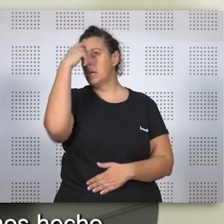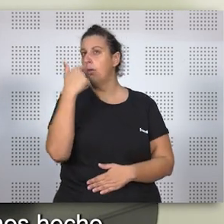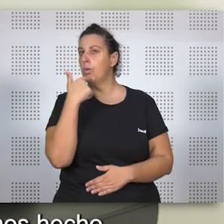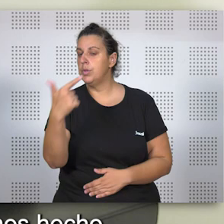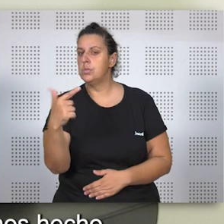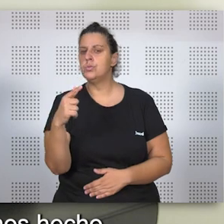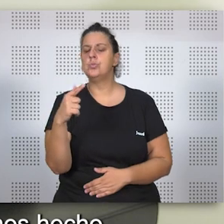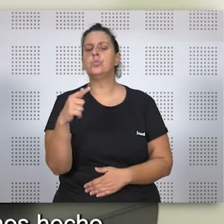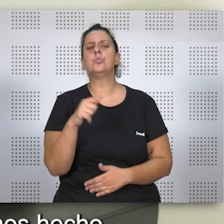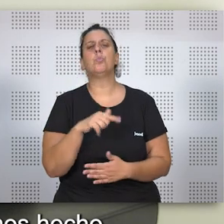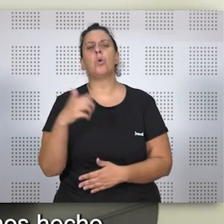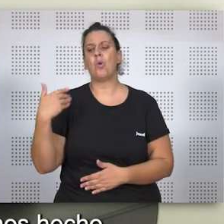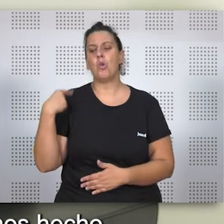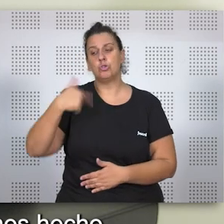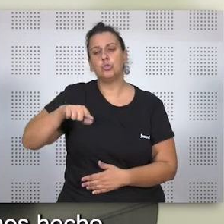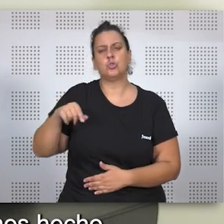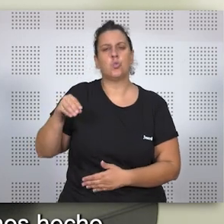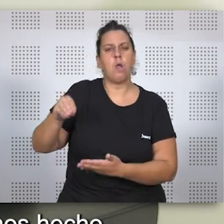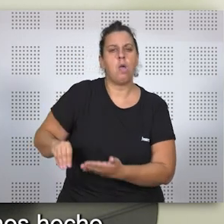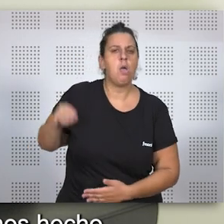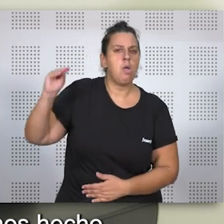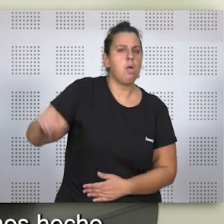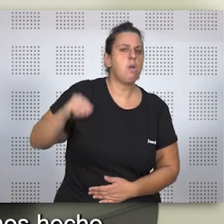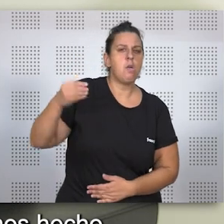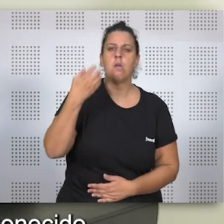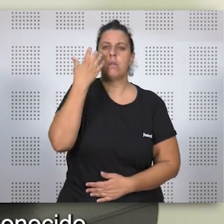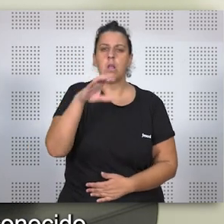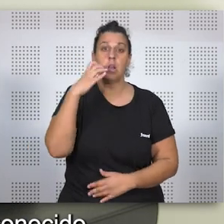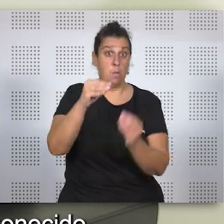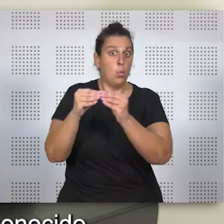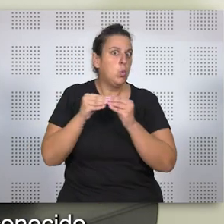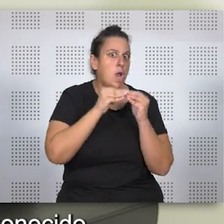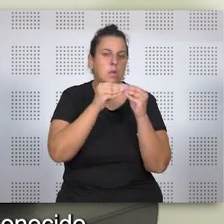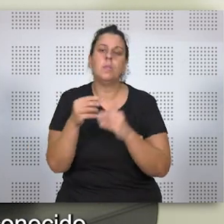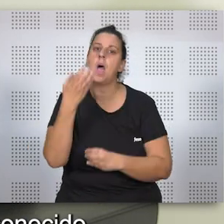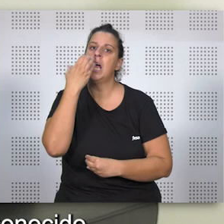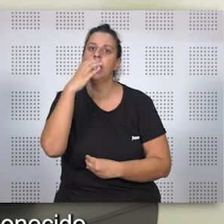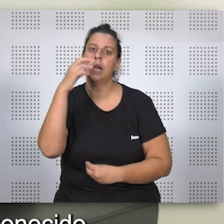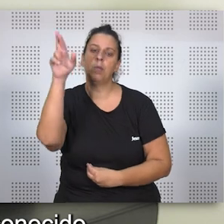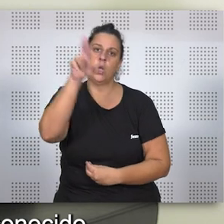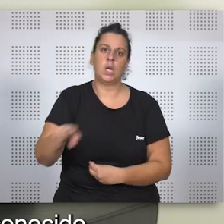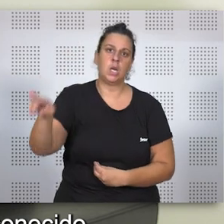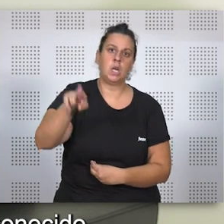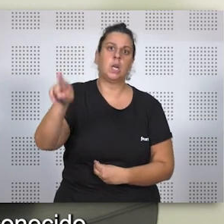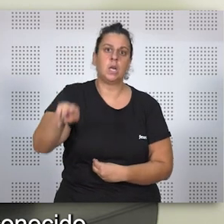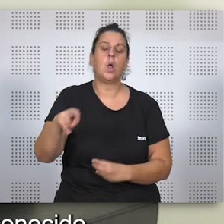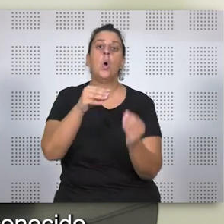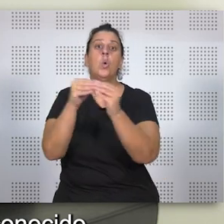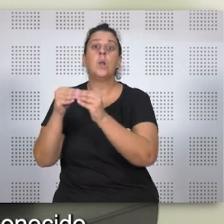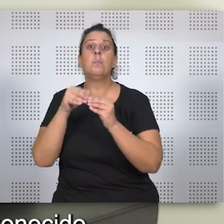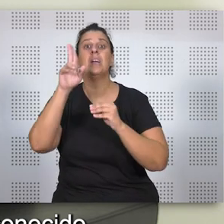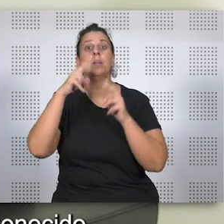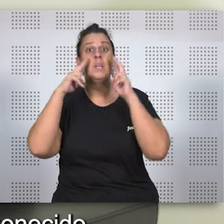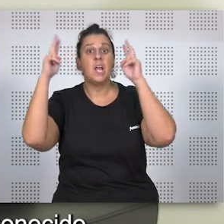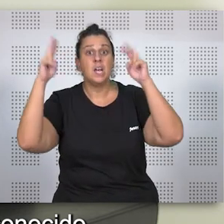la doctrina una reclamación insistente, unánime, prácticamente, además, curiosamente, prácticamente unánime, se ha reconocido también pensión de